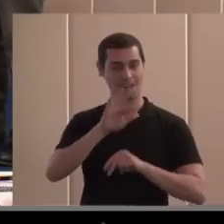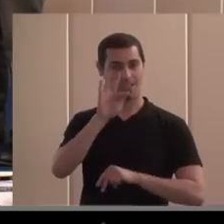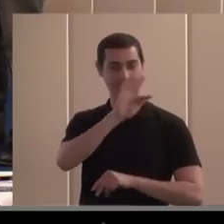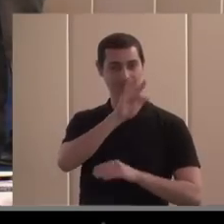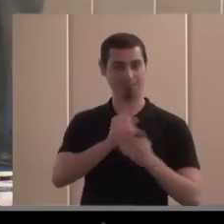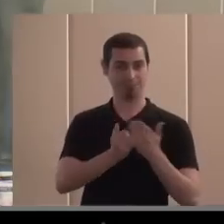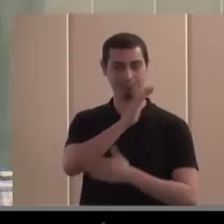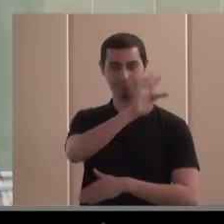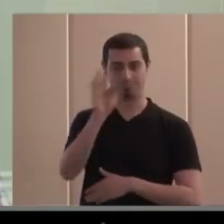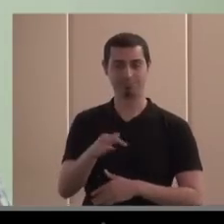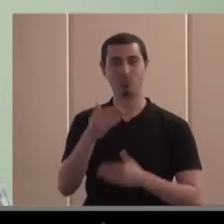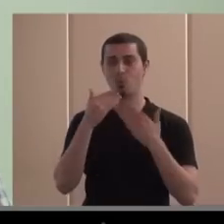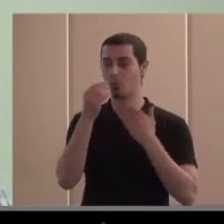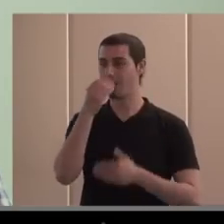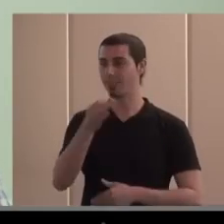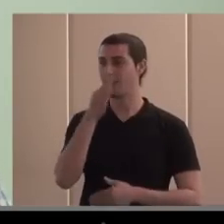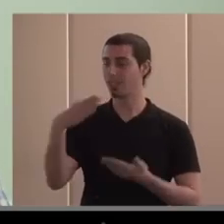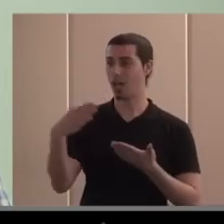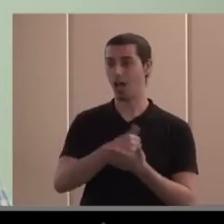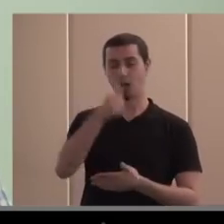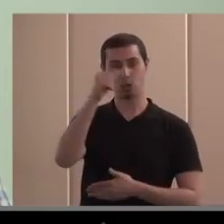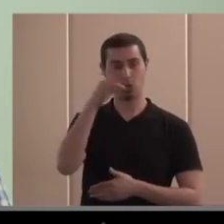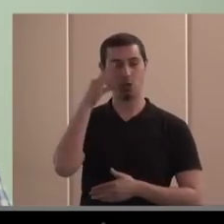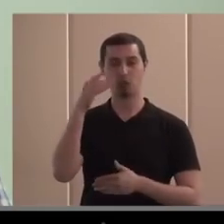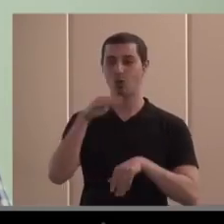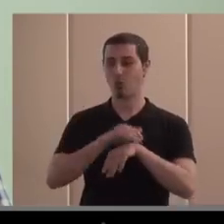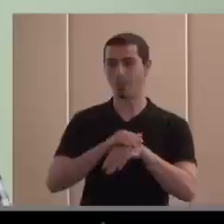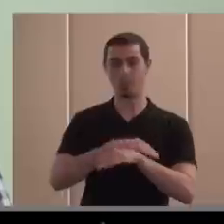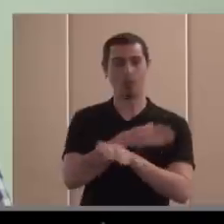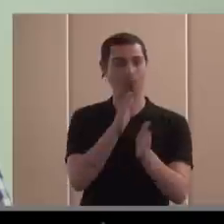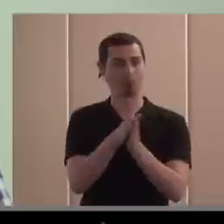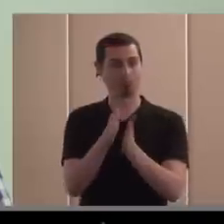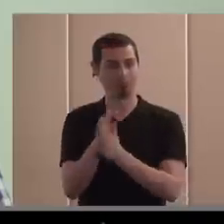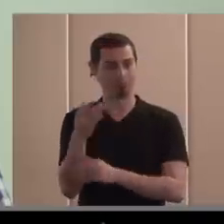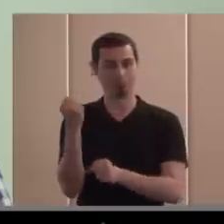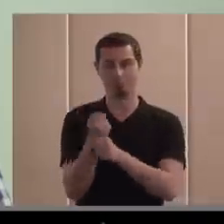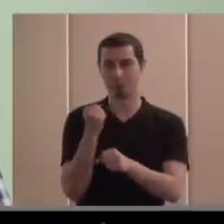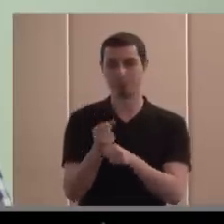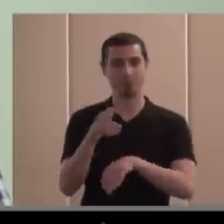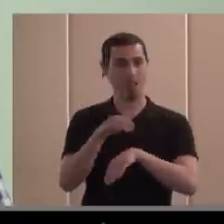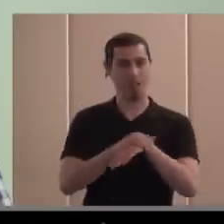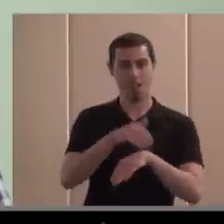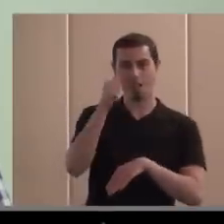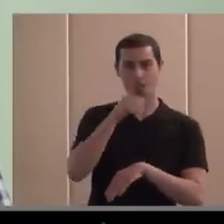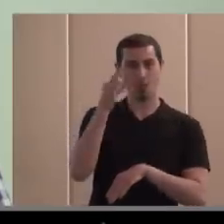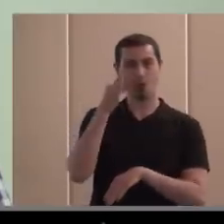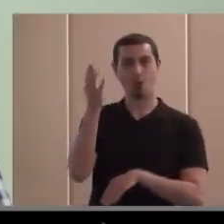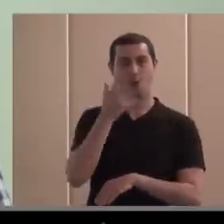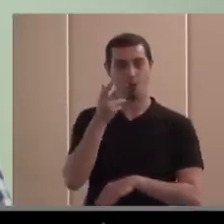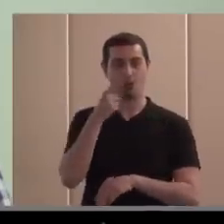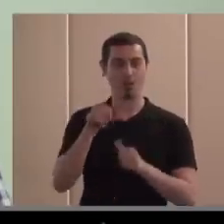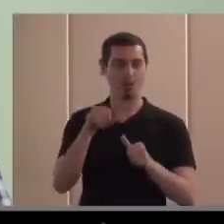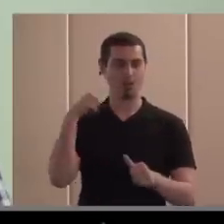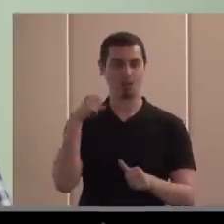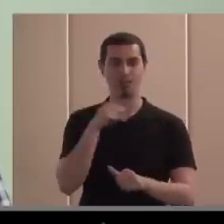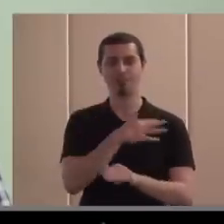y a todas las personas presentes, muchos compañeros, colegas de trabajo, amigos, conocidos y conocidas desde hace mucho. Y es